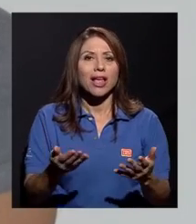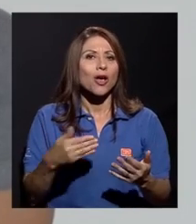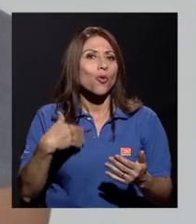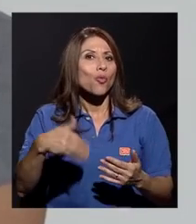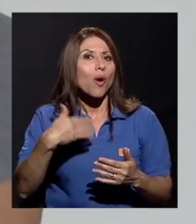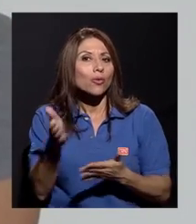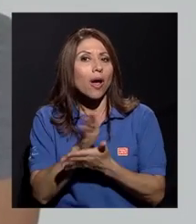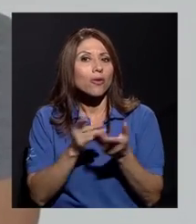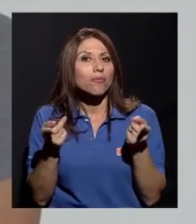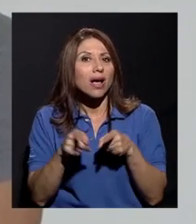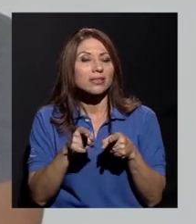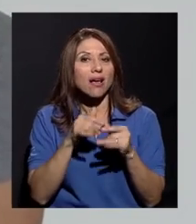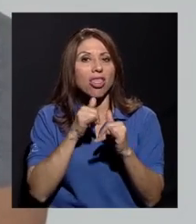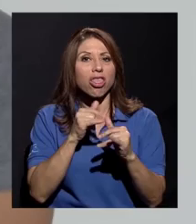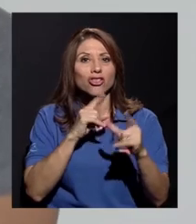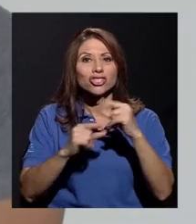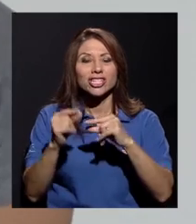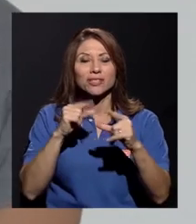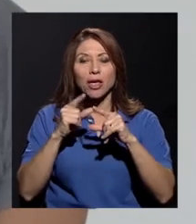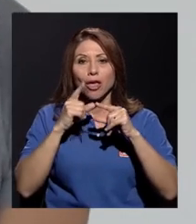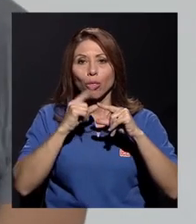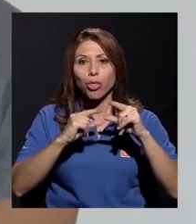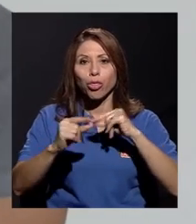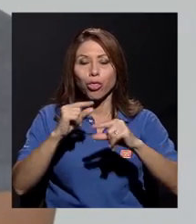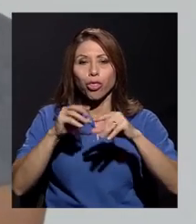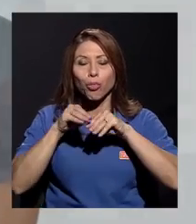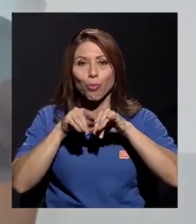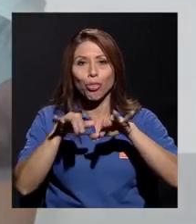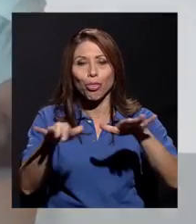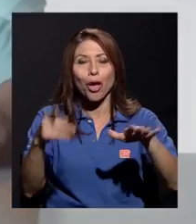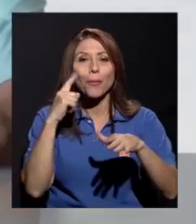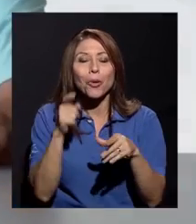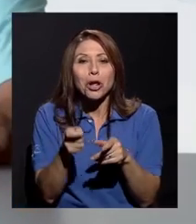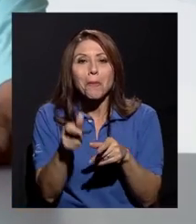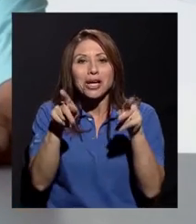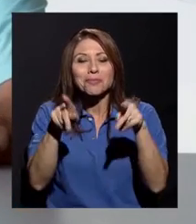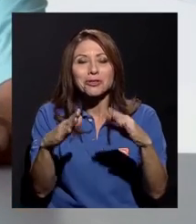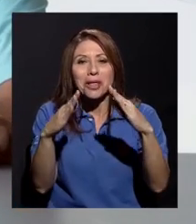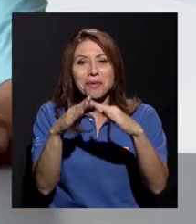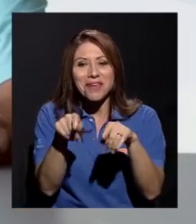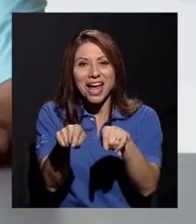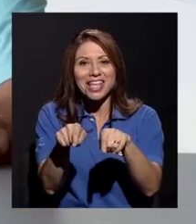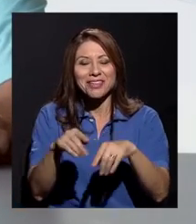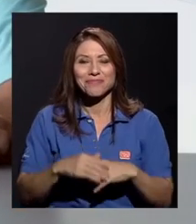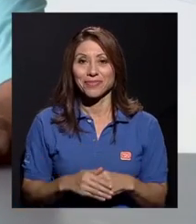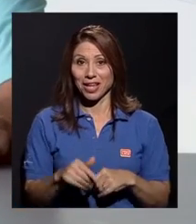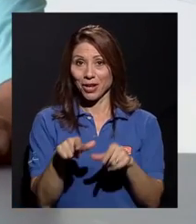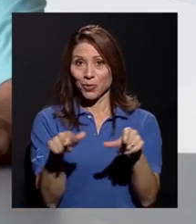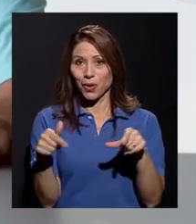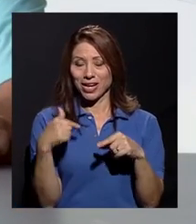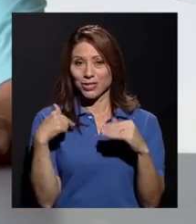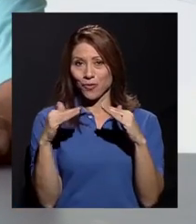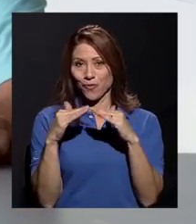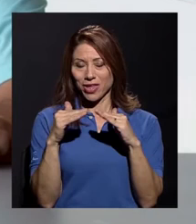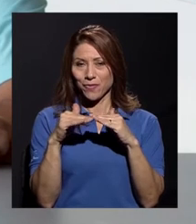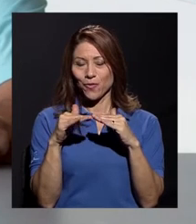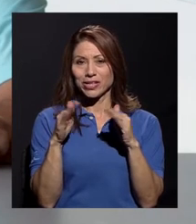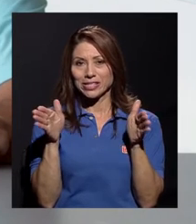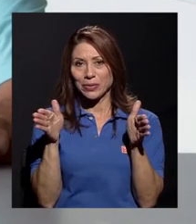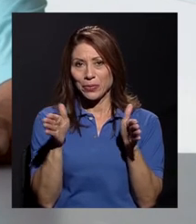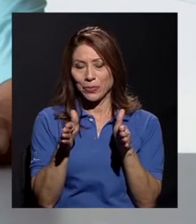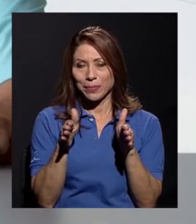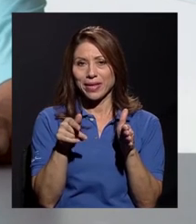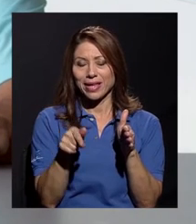pasa un chisme todo el mundo se da cuenta porque en realidad son muy pocas las personas que viven ahí. La zona en la que vivo es una zona un tanto